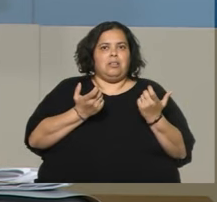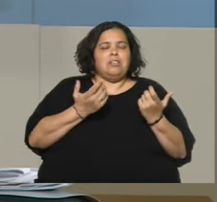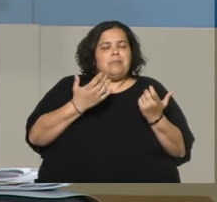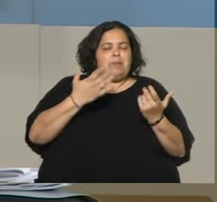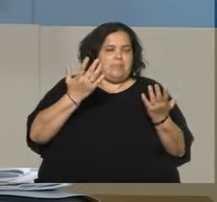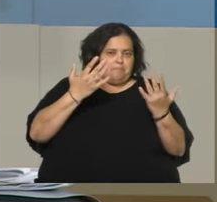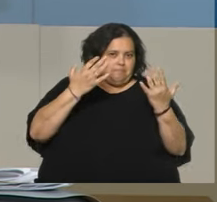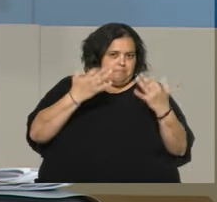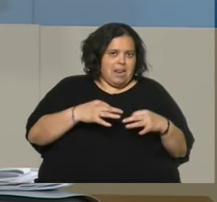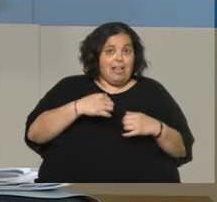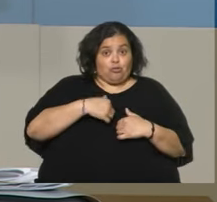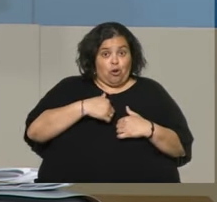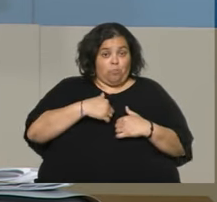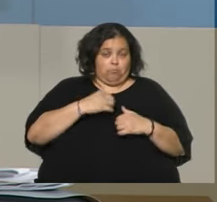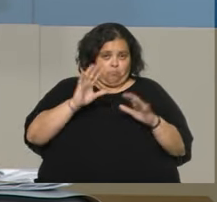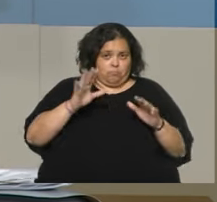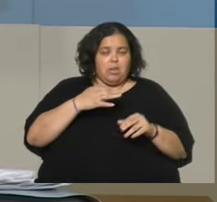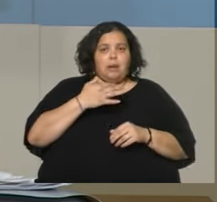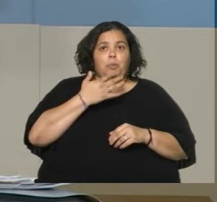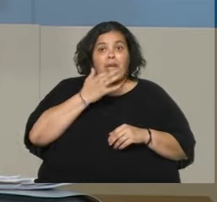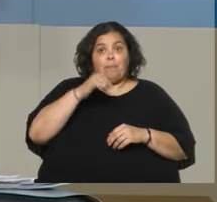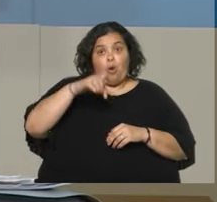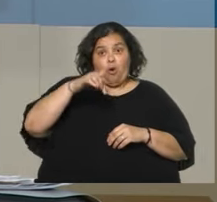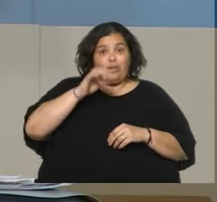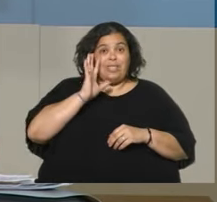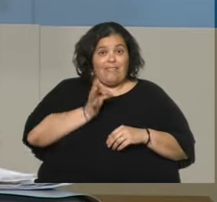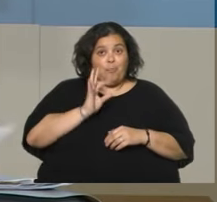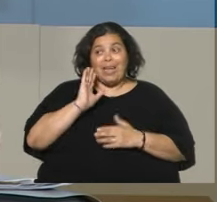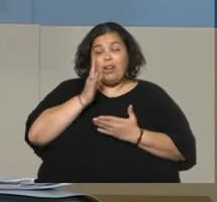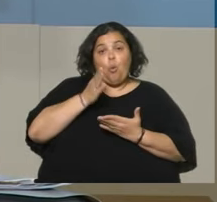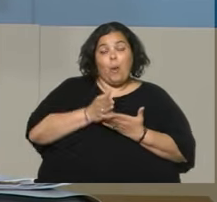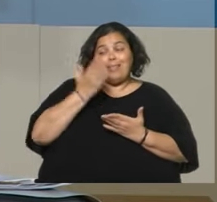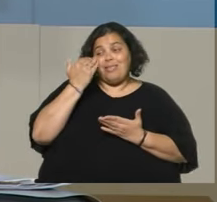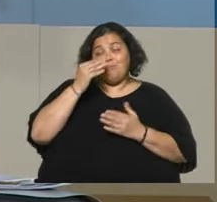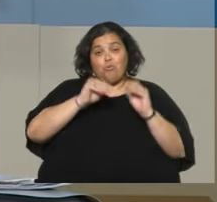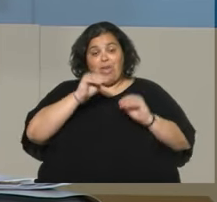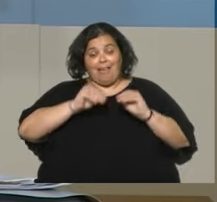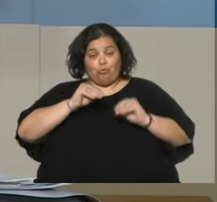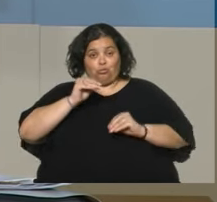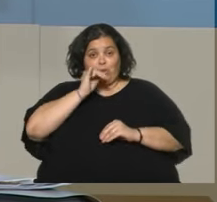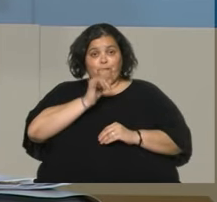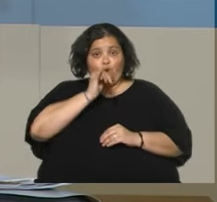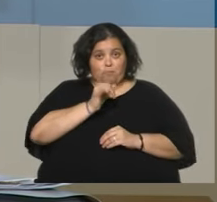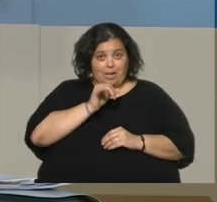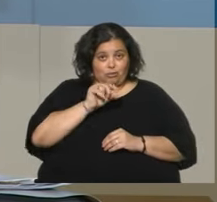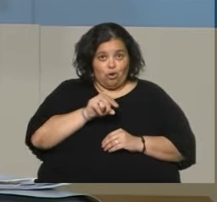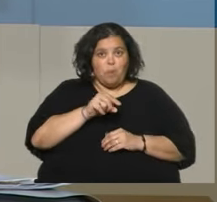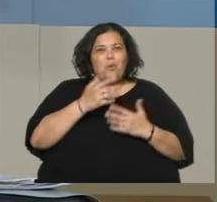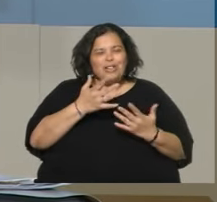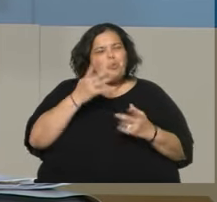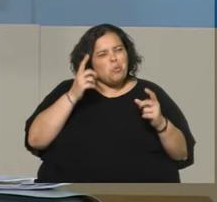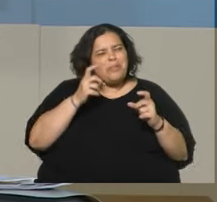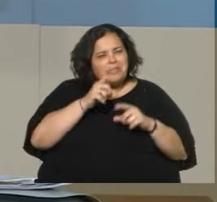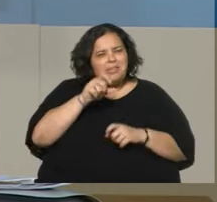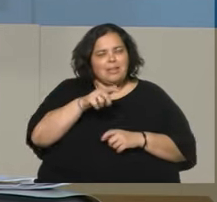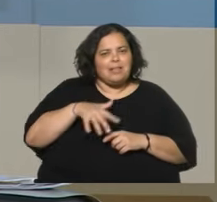yo hoy sepamos que en los últimos datos del CIPIAB, y por eso es todo tan difícil esta situación,